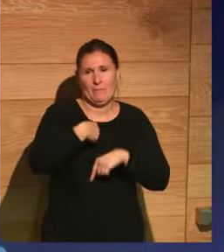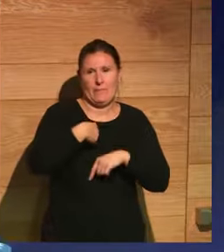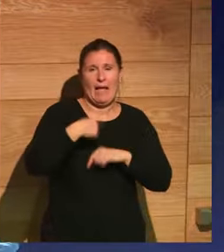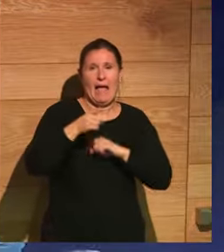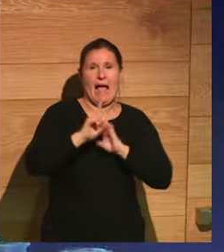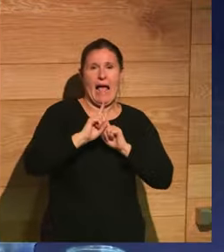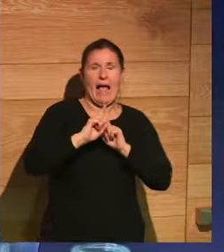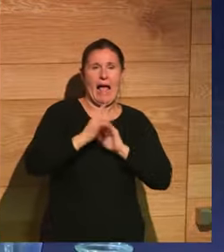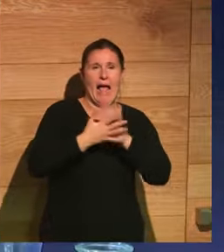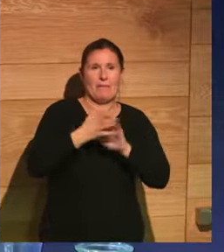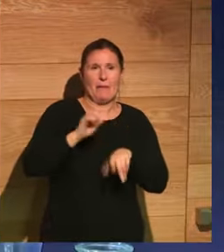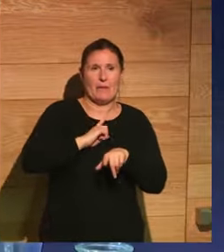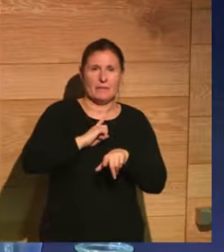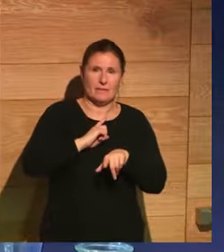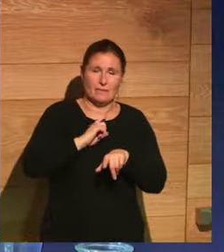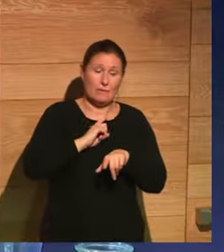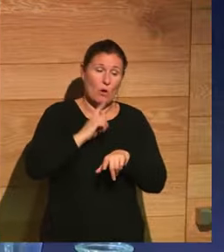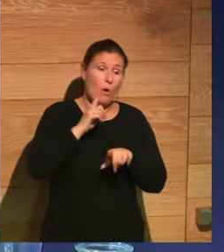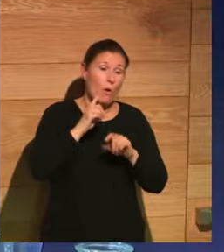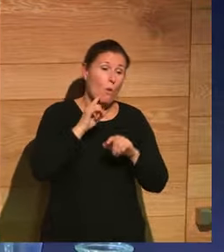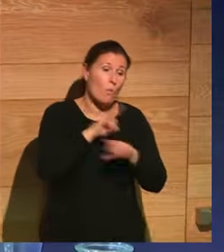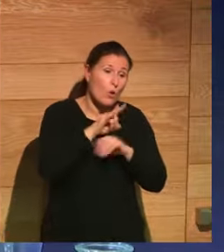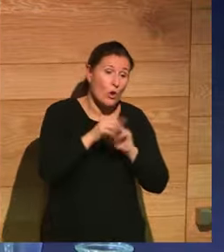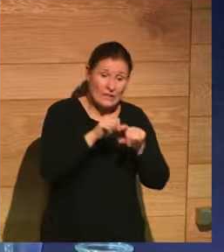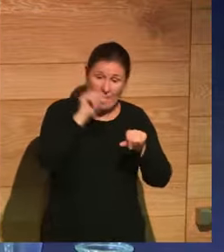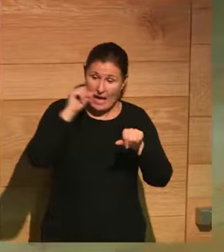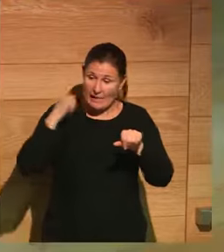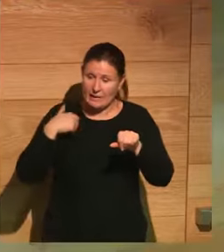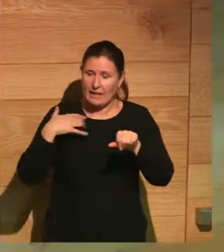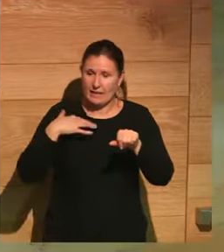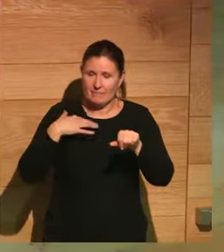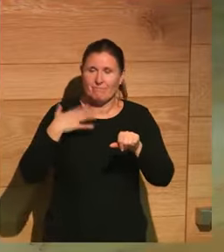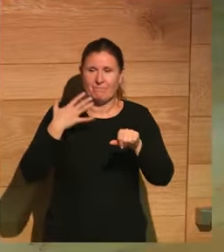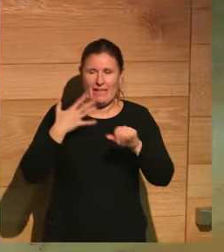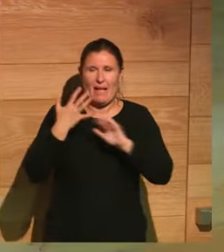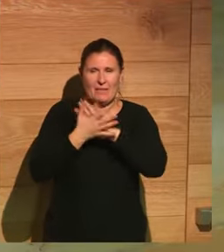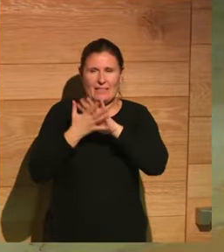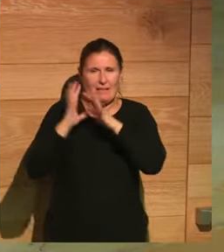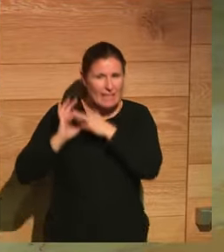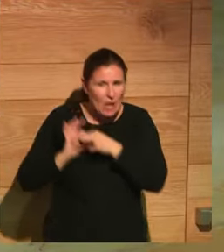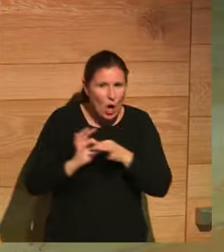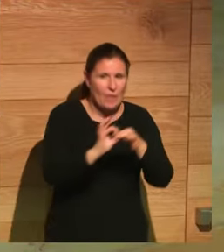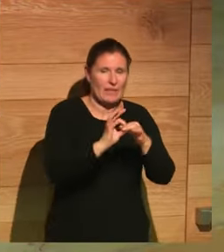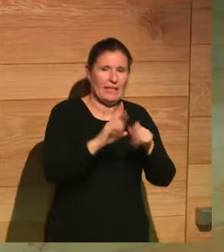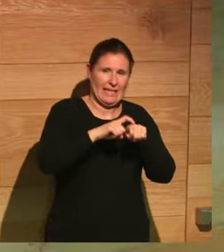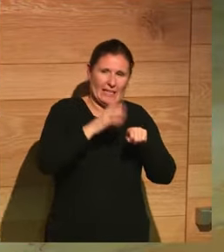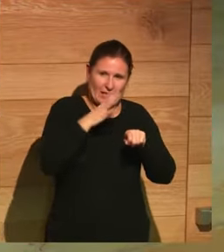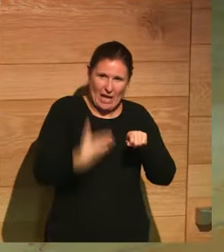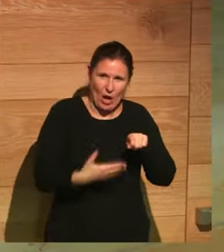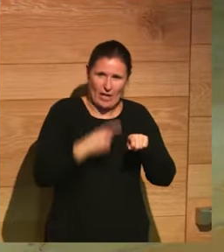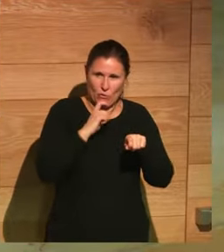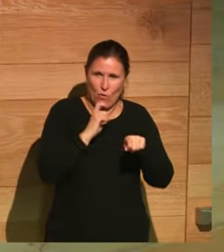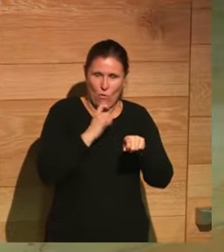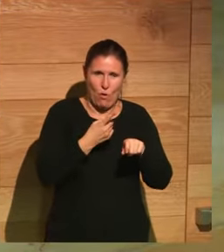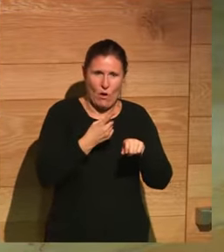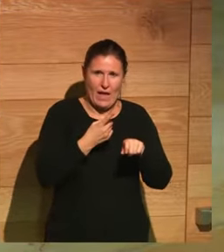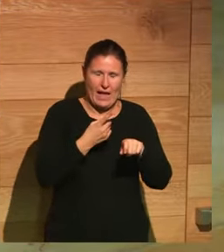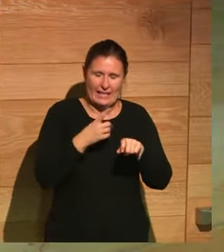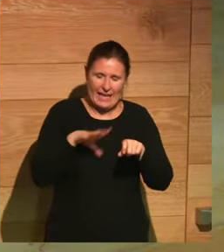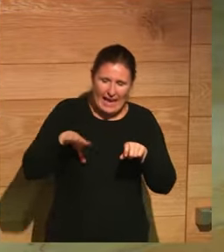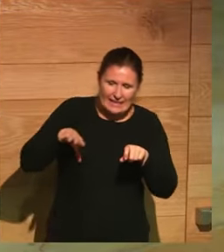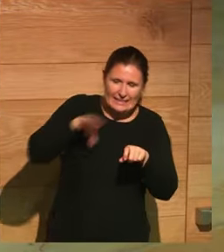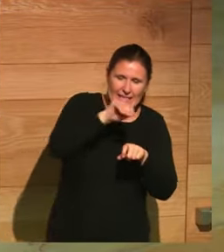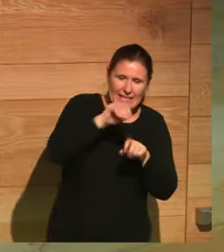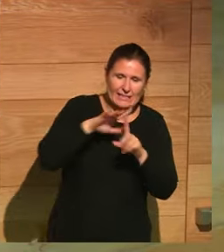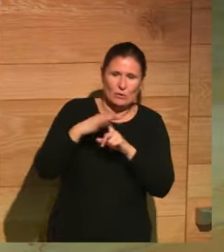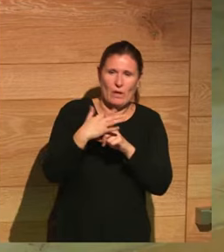contamos sobre el pasado dicen mucho de cómo somos nosotros en la actualidad hay que entender esa narrativa hay que entender todo el mecanismo solo